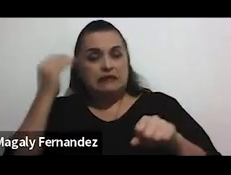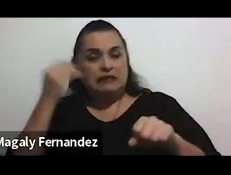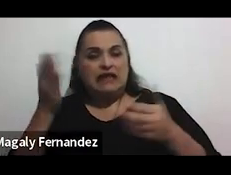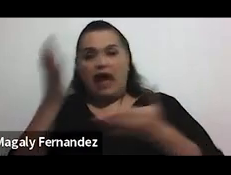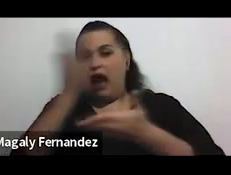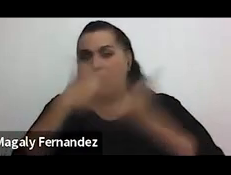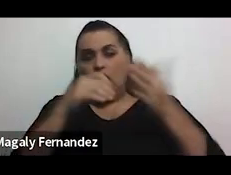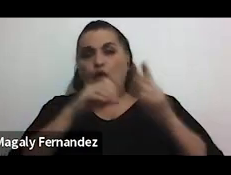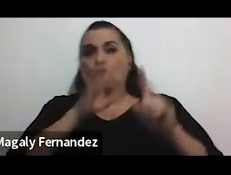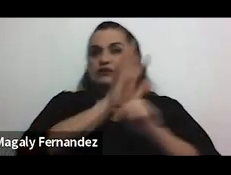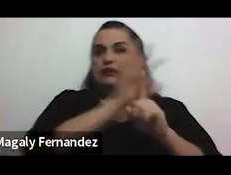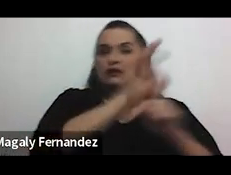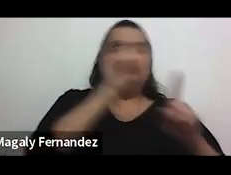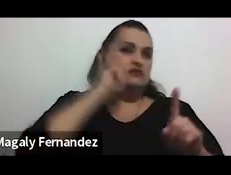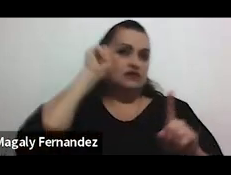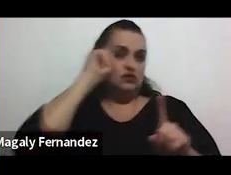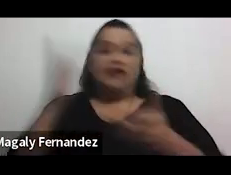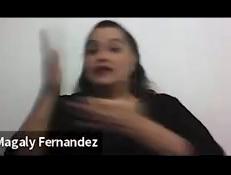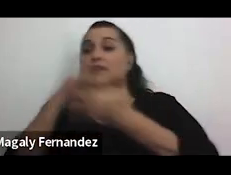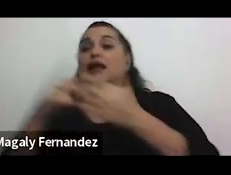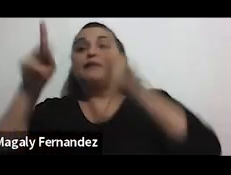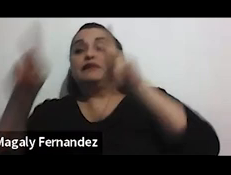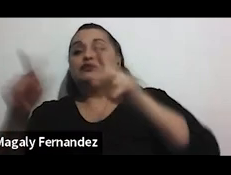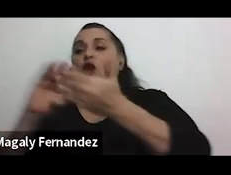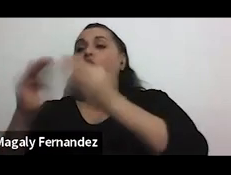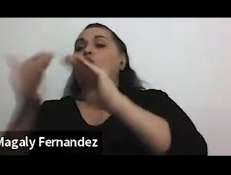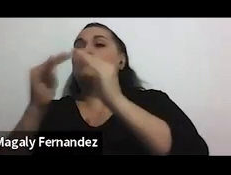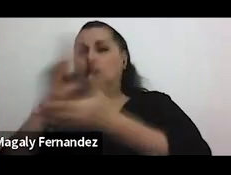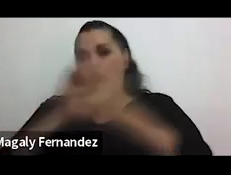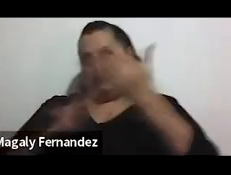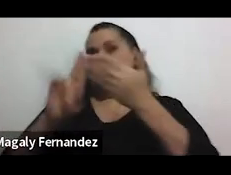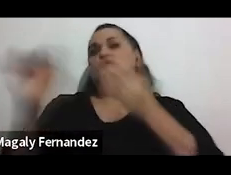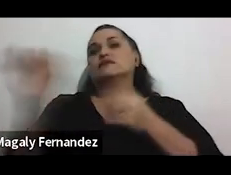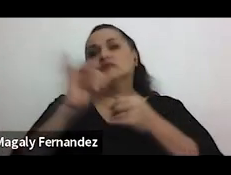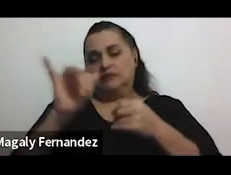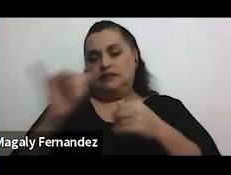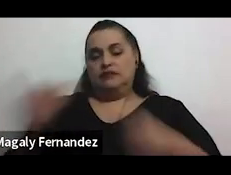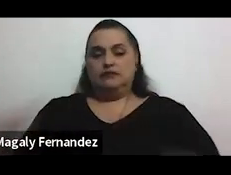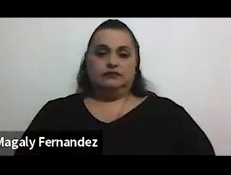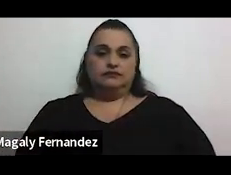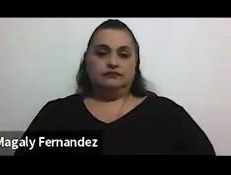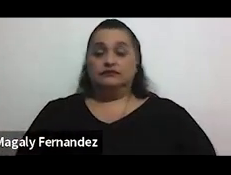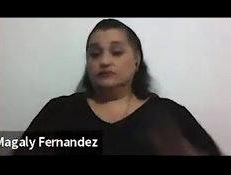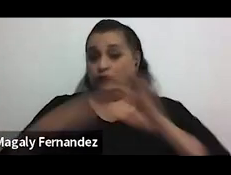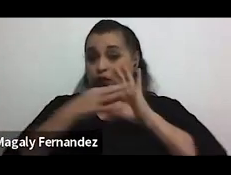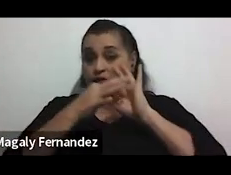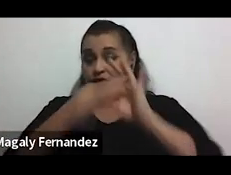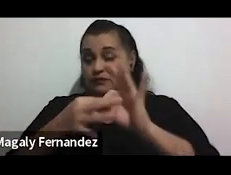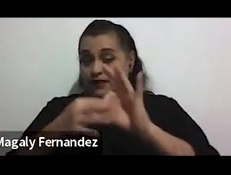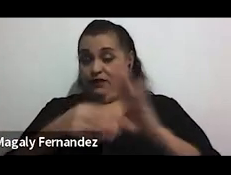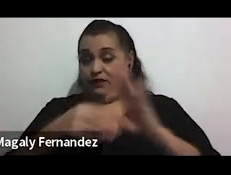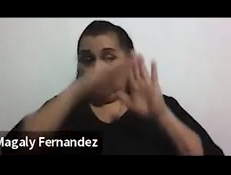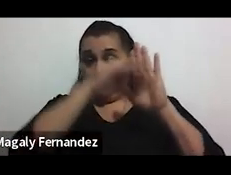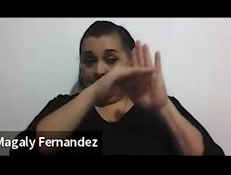por parte de alguna persona de la comunidad también universitaria y con respecto a los datos